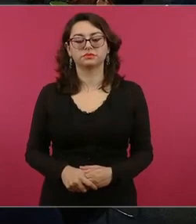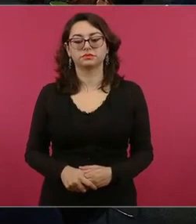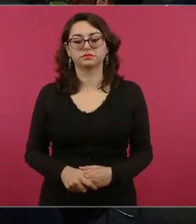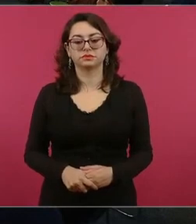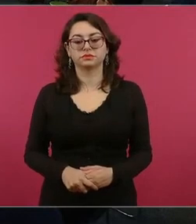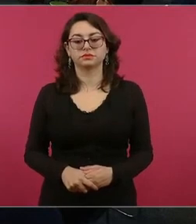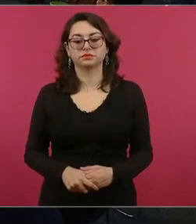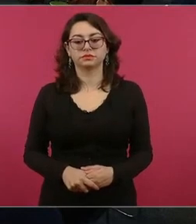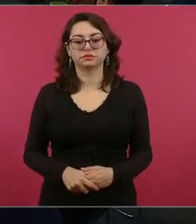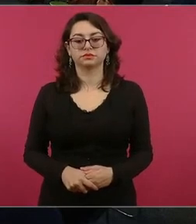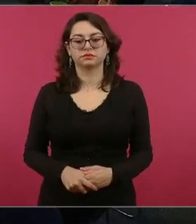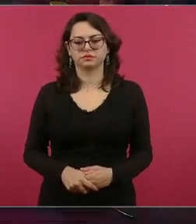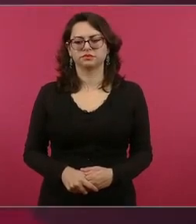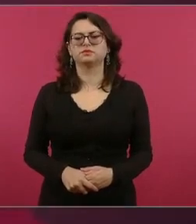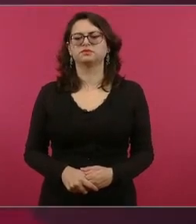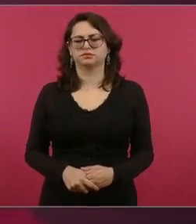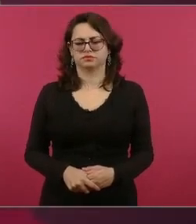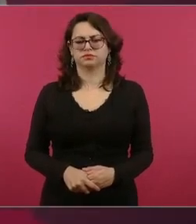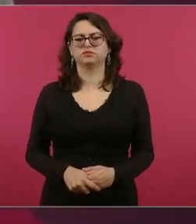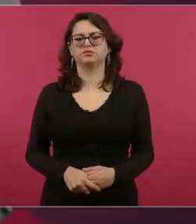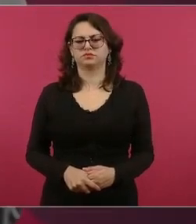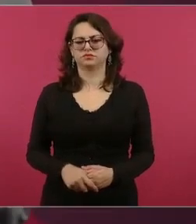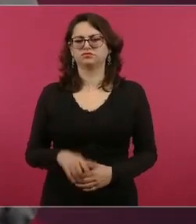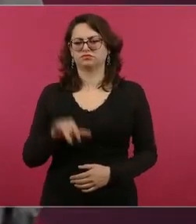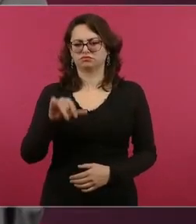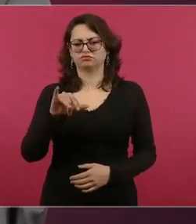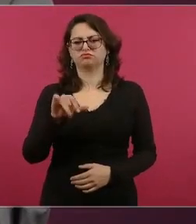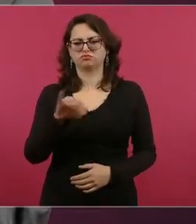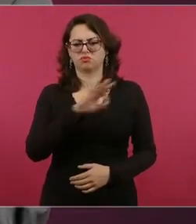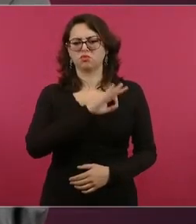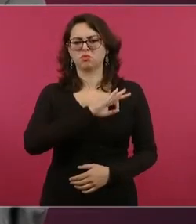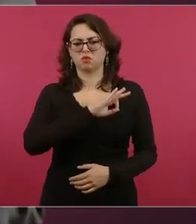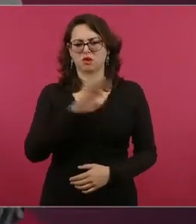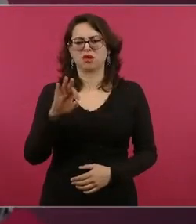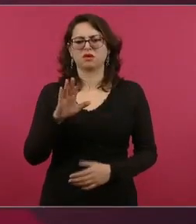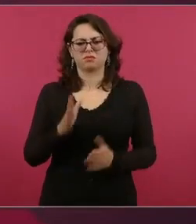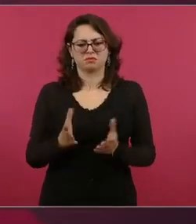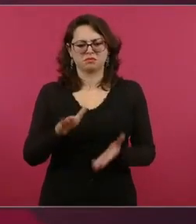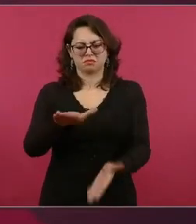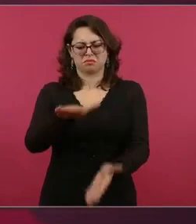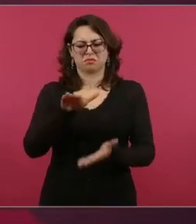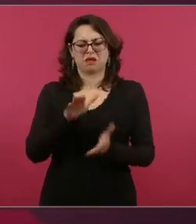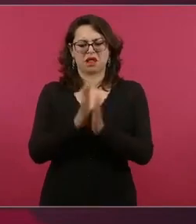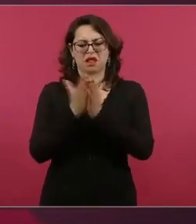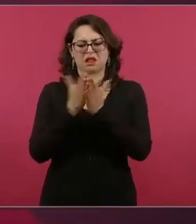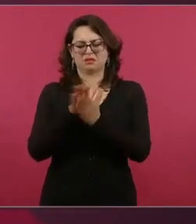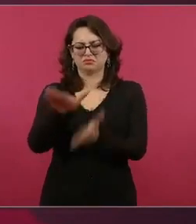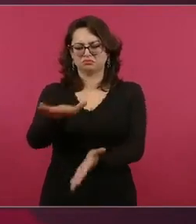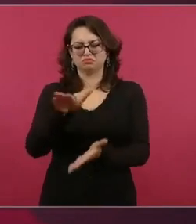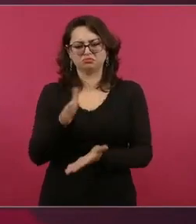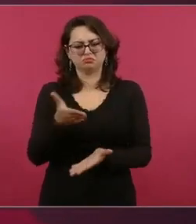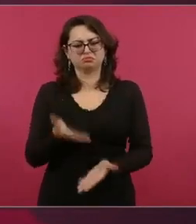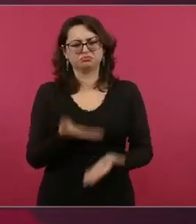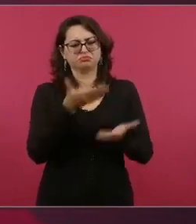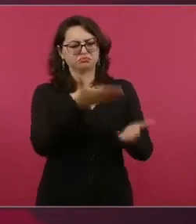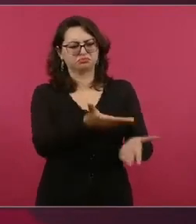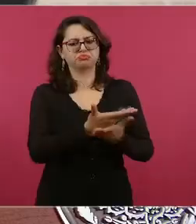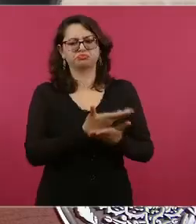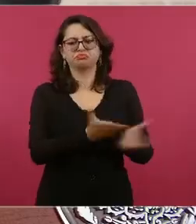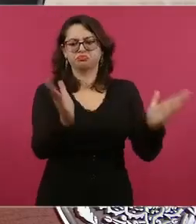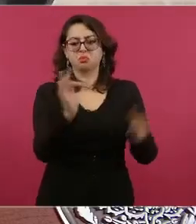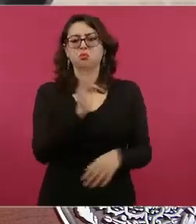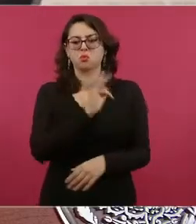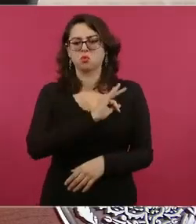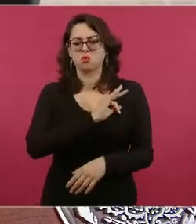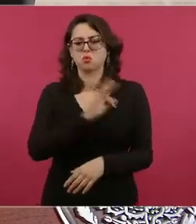Sí, se les va a mandar, se les va a mandar, sin problema, sí, se les va a mandar. La única cosa es que se está cuidando